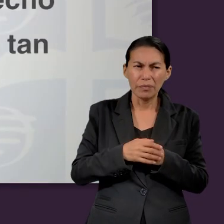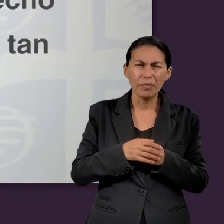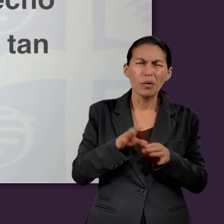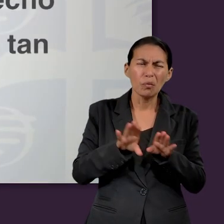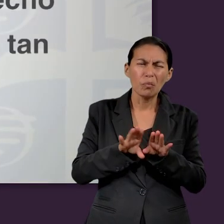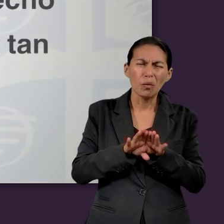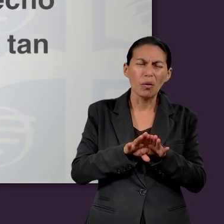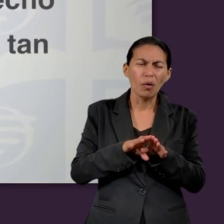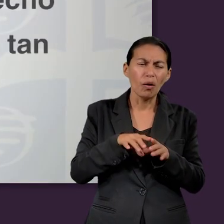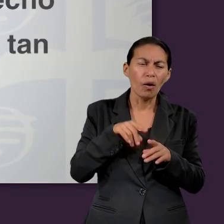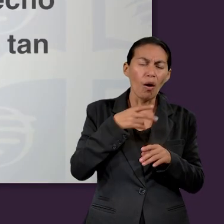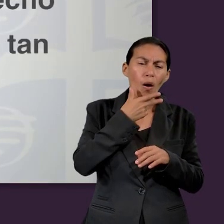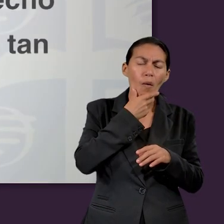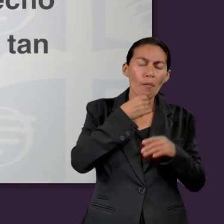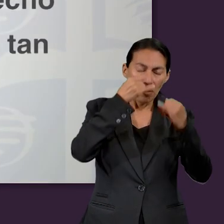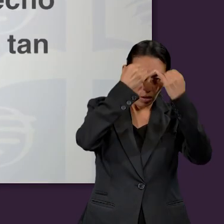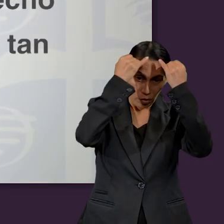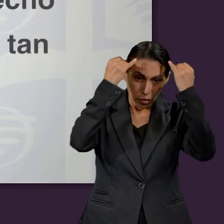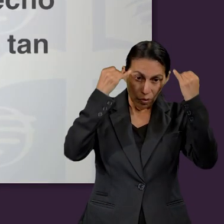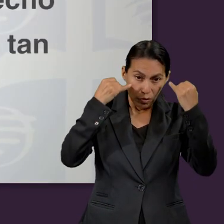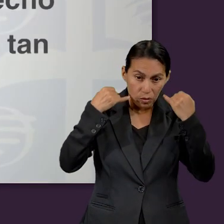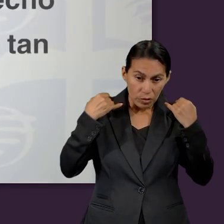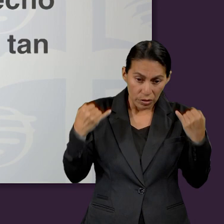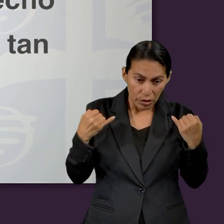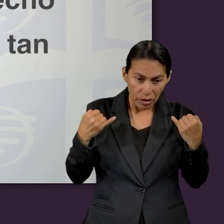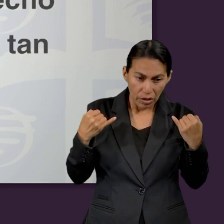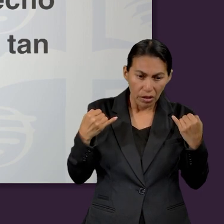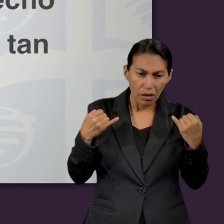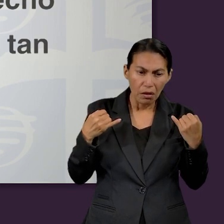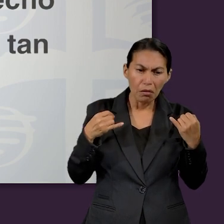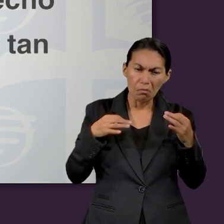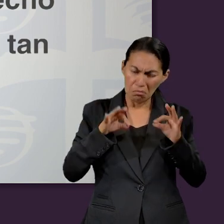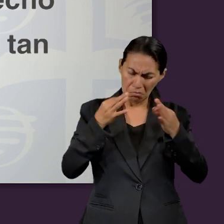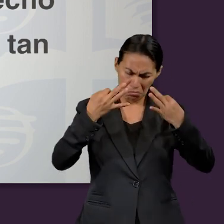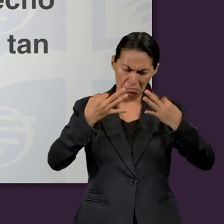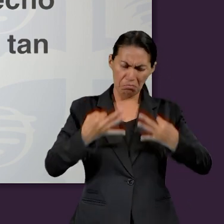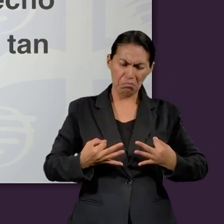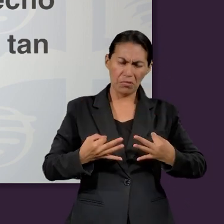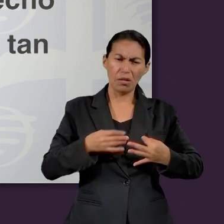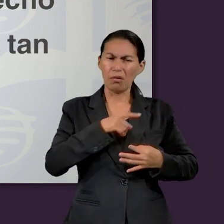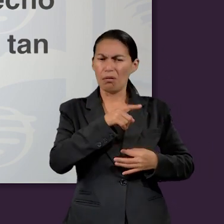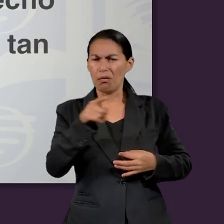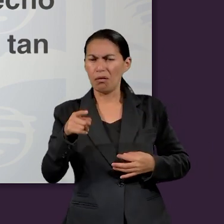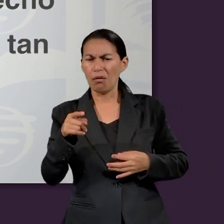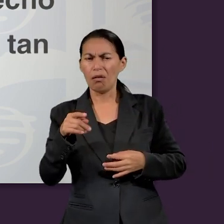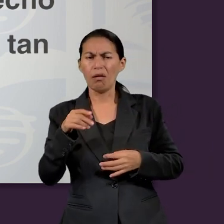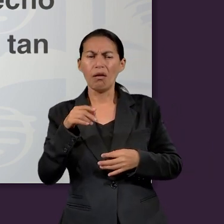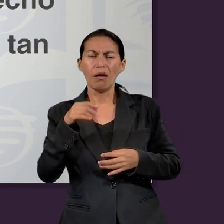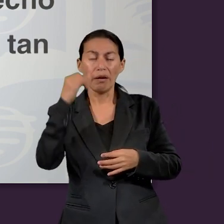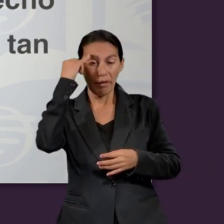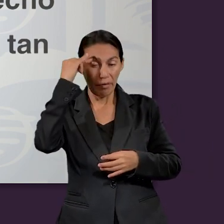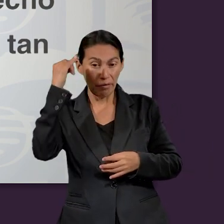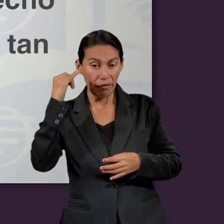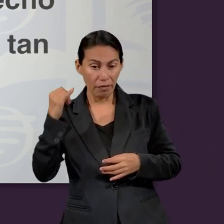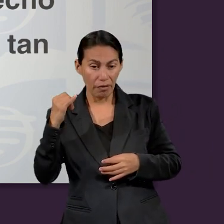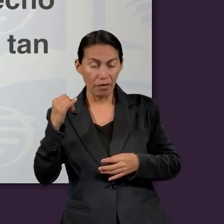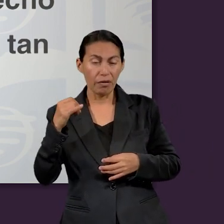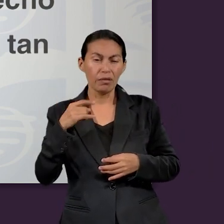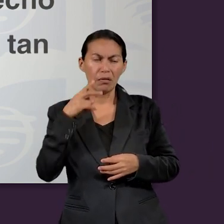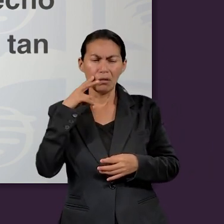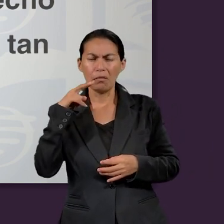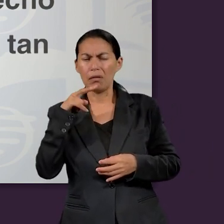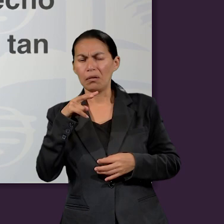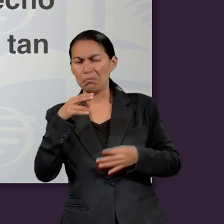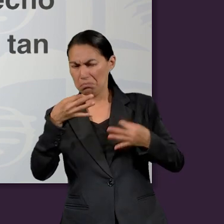al 5 de Génesis 39, ¿qué podríamos pensar o imaginar que habría hecho José para que su